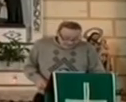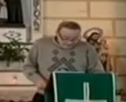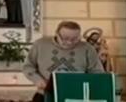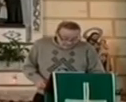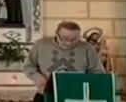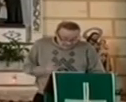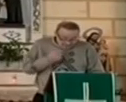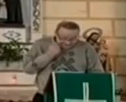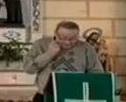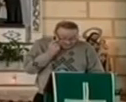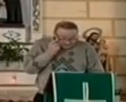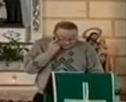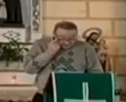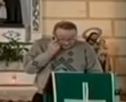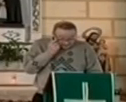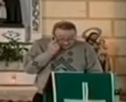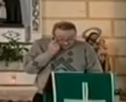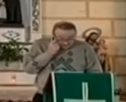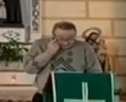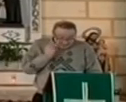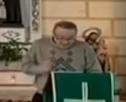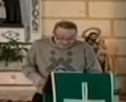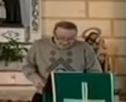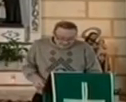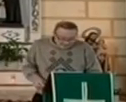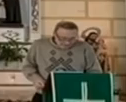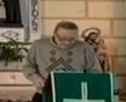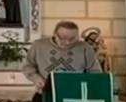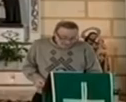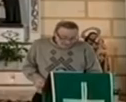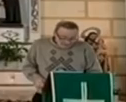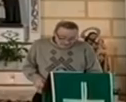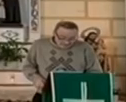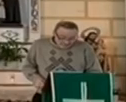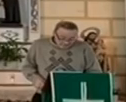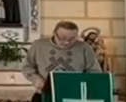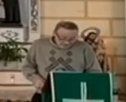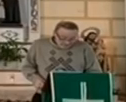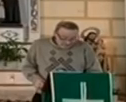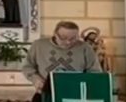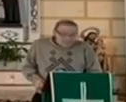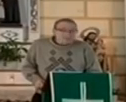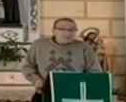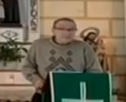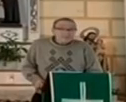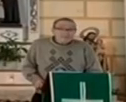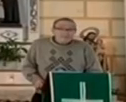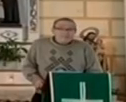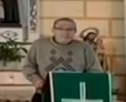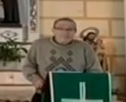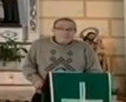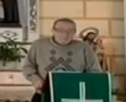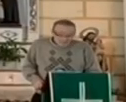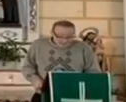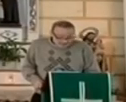presentado en la capilla de la Santísima Trinidad de la Casa de la Hija de la Caridad de Lanjarón y corrió a cargo del cofrade José Antonio Orantes Bazán.